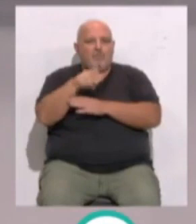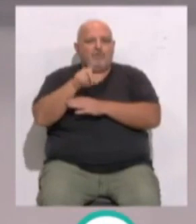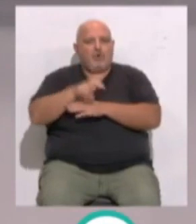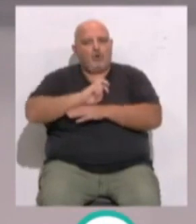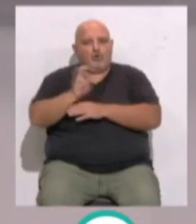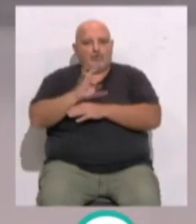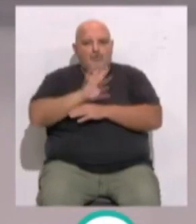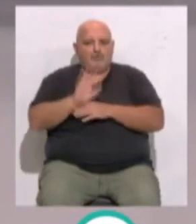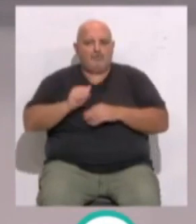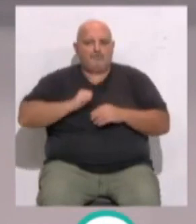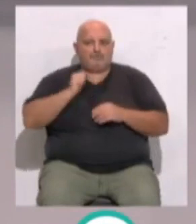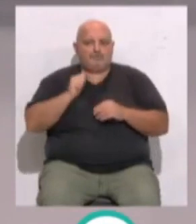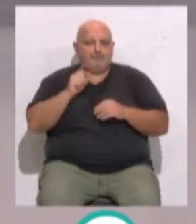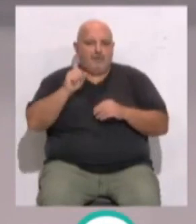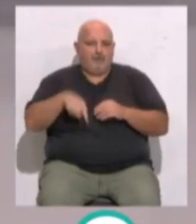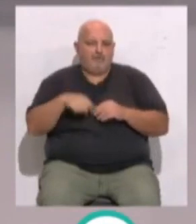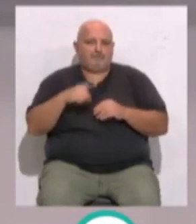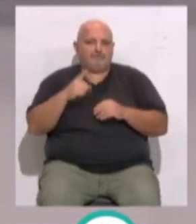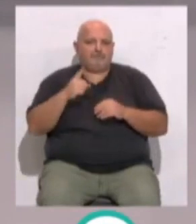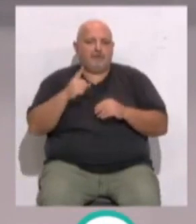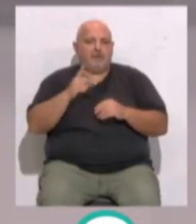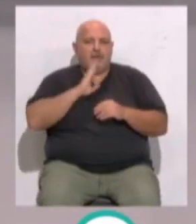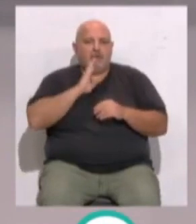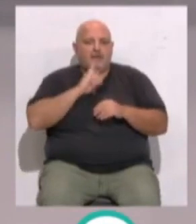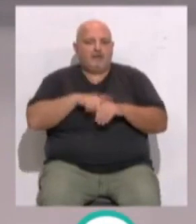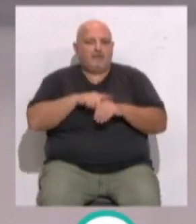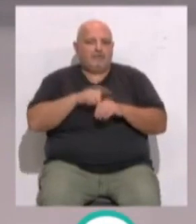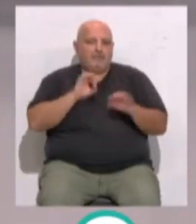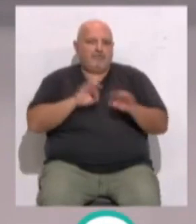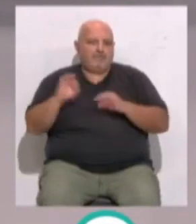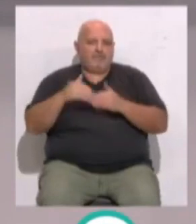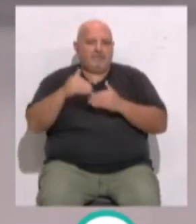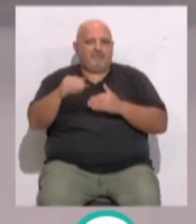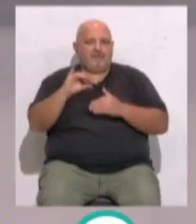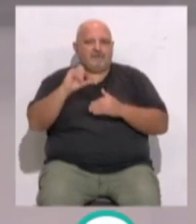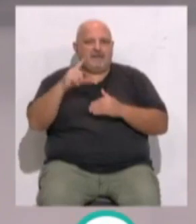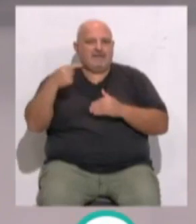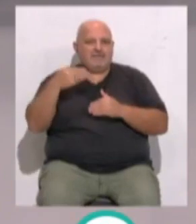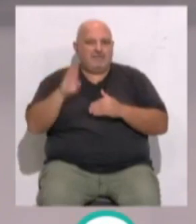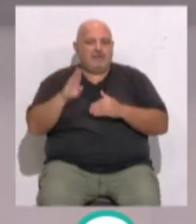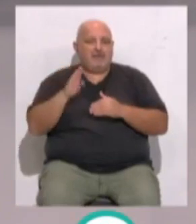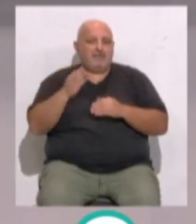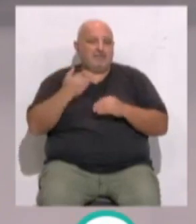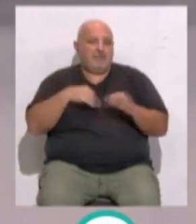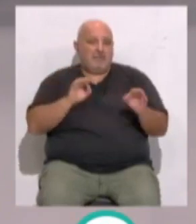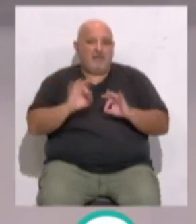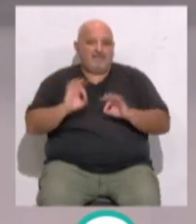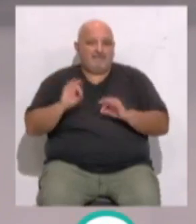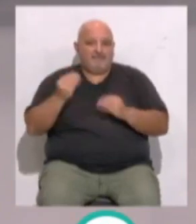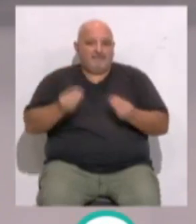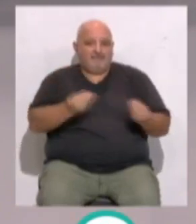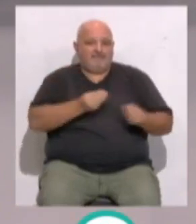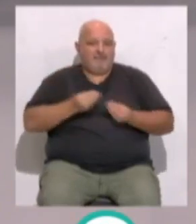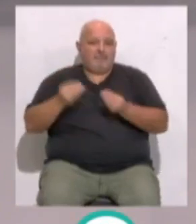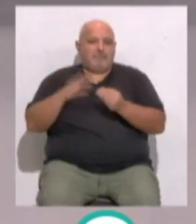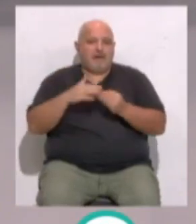imágenes han sido también protagonistas en torno a los preparativos de la SailGP. Y es que está todo listo en el puerto